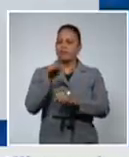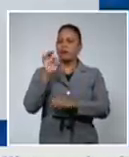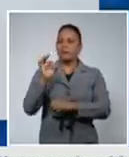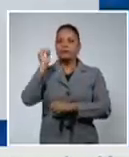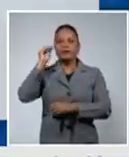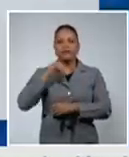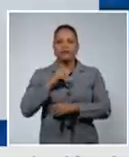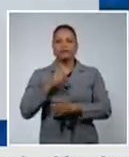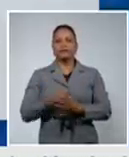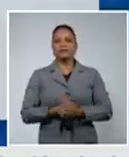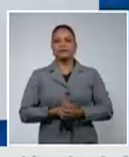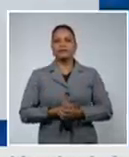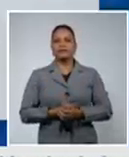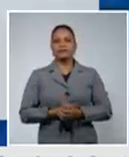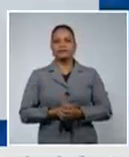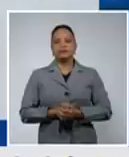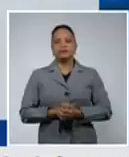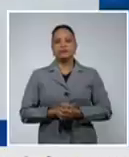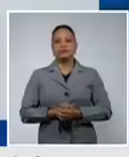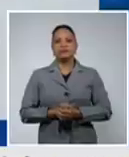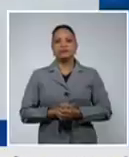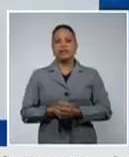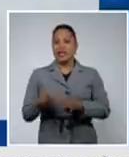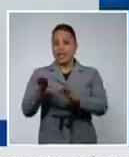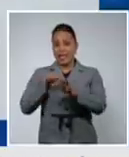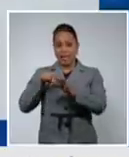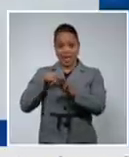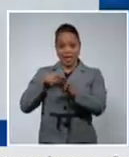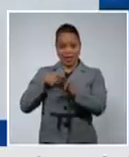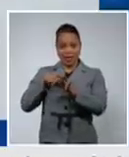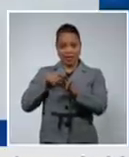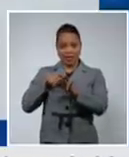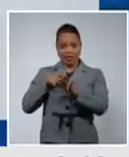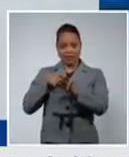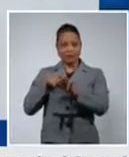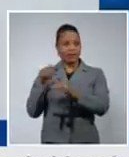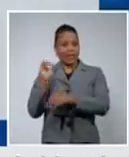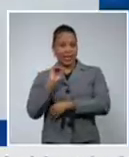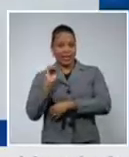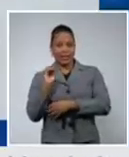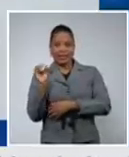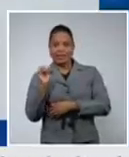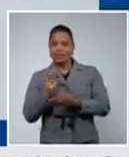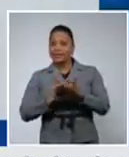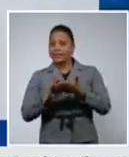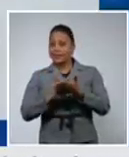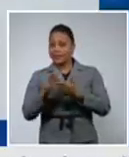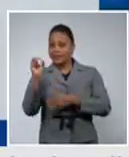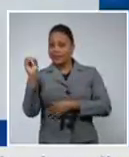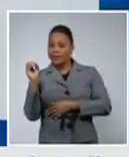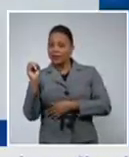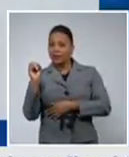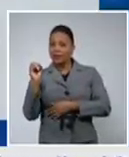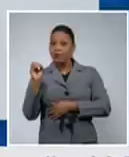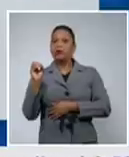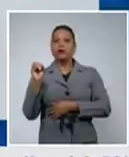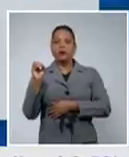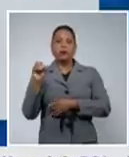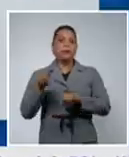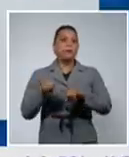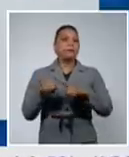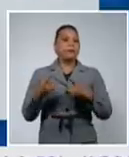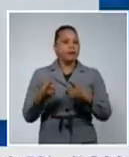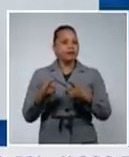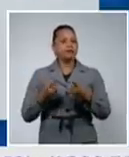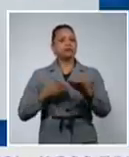formas el hecho de que la isla no obstante haber procesado muestras no tuviera caso de todas formas ellos